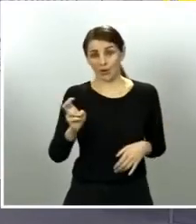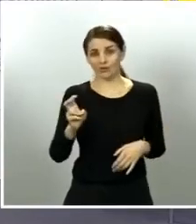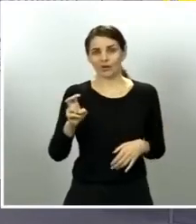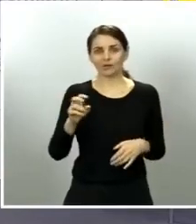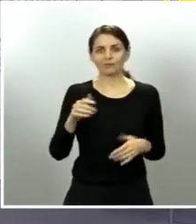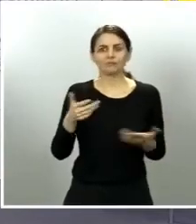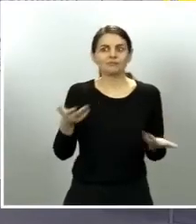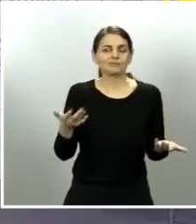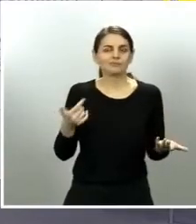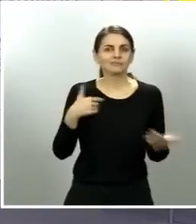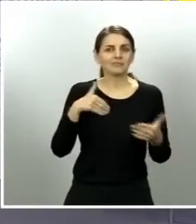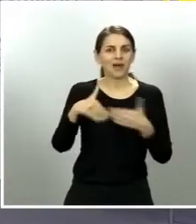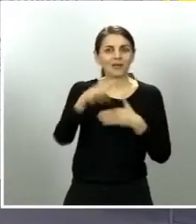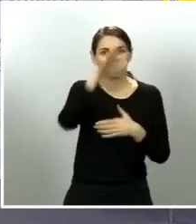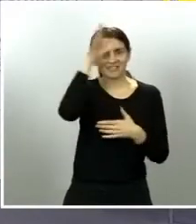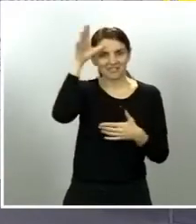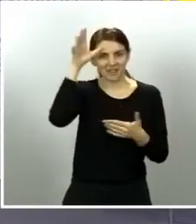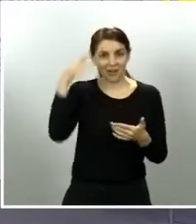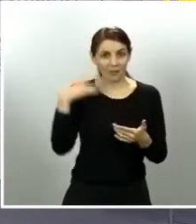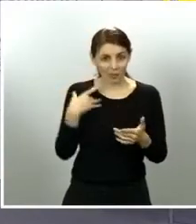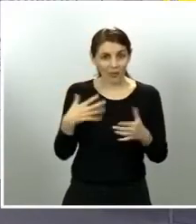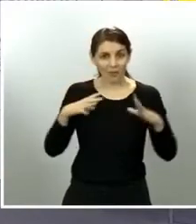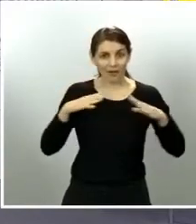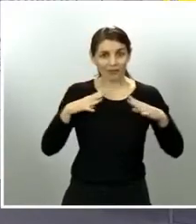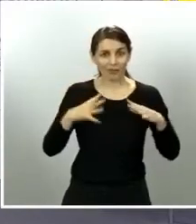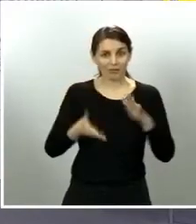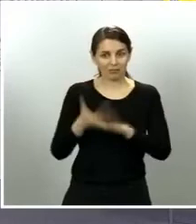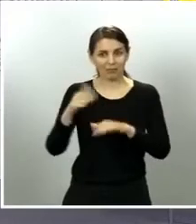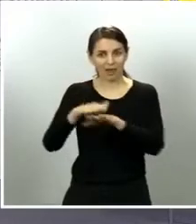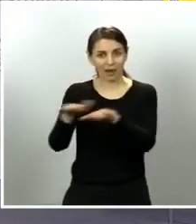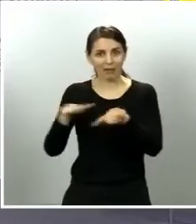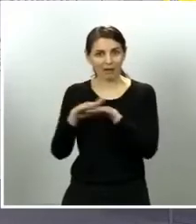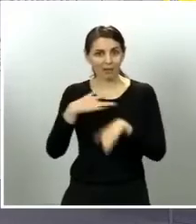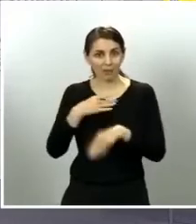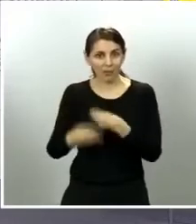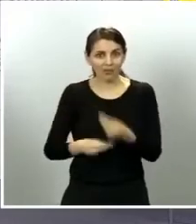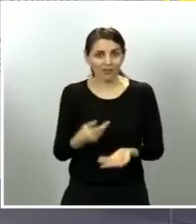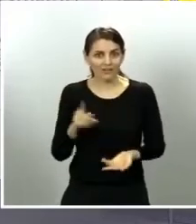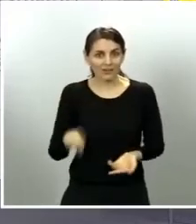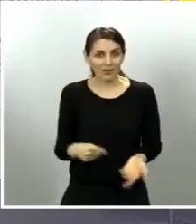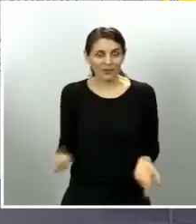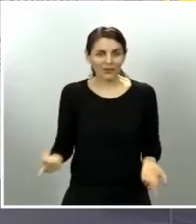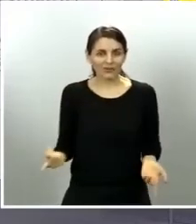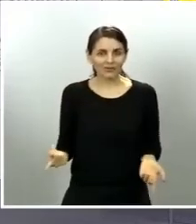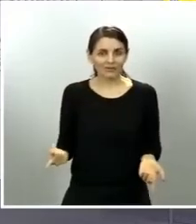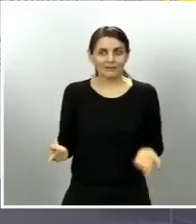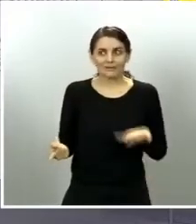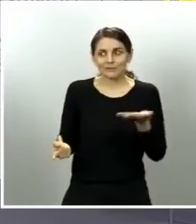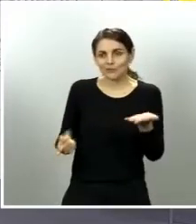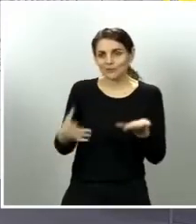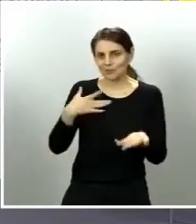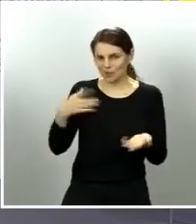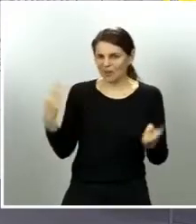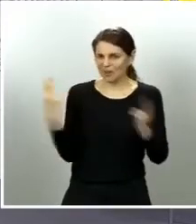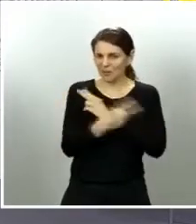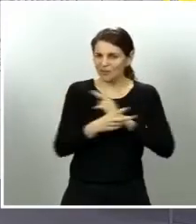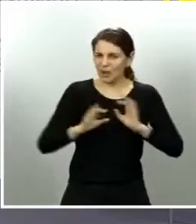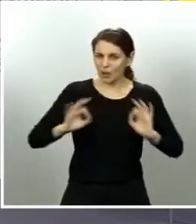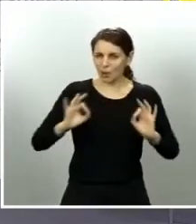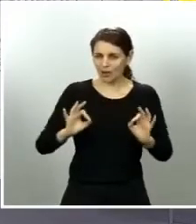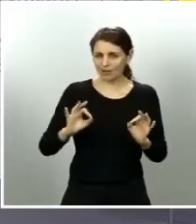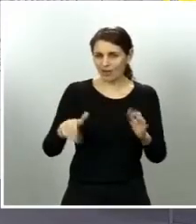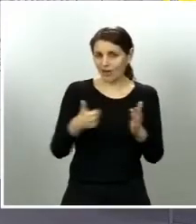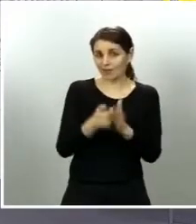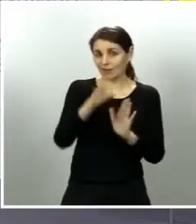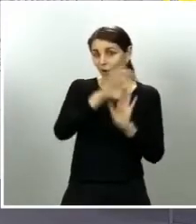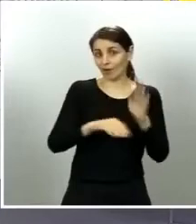playa este verano así de sencillo pueden adelantarles una respuesta concreta a la espera de esa orden ministerial y